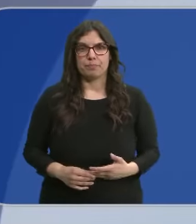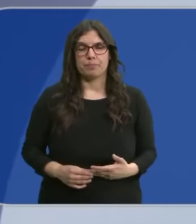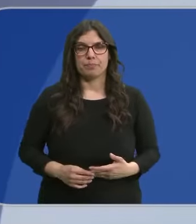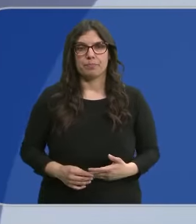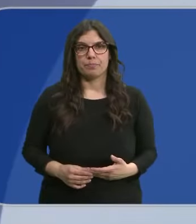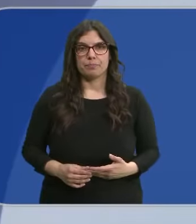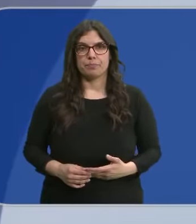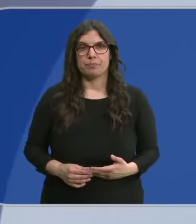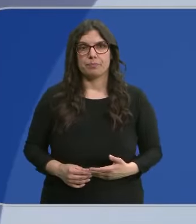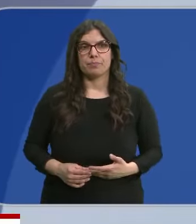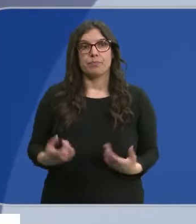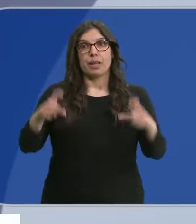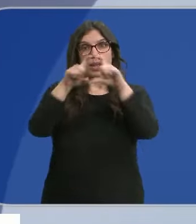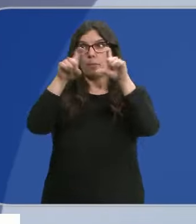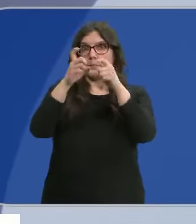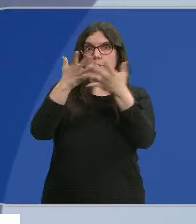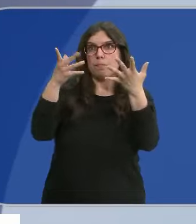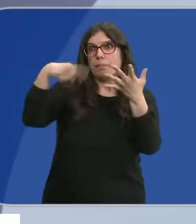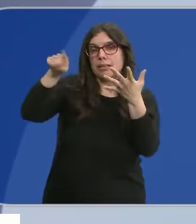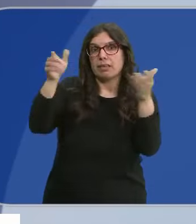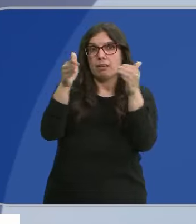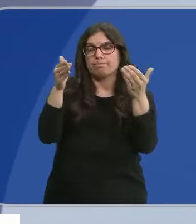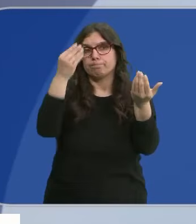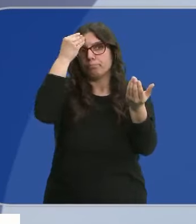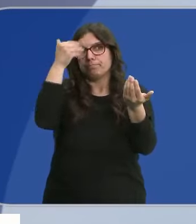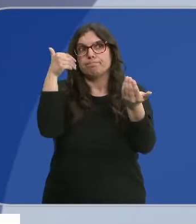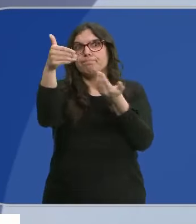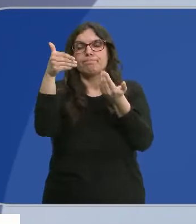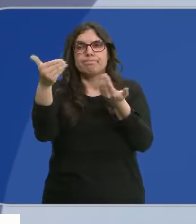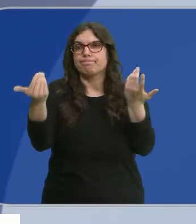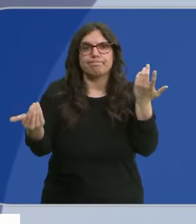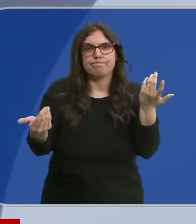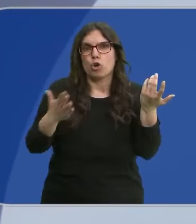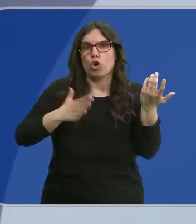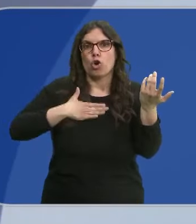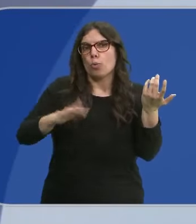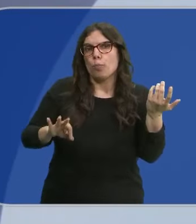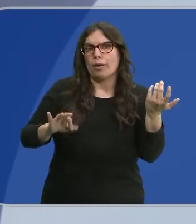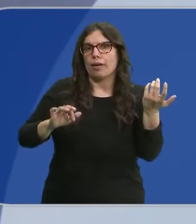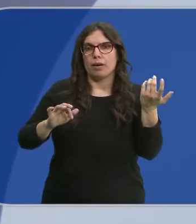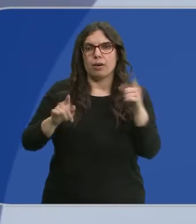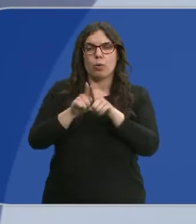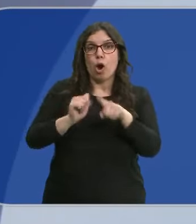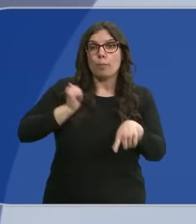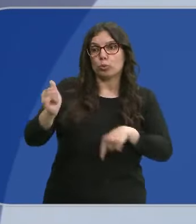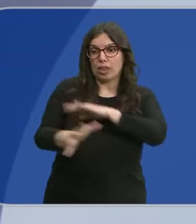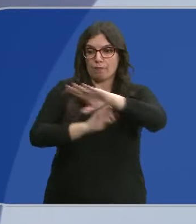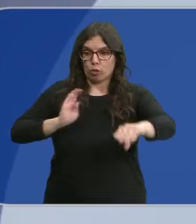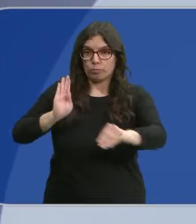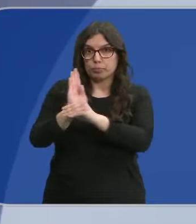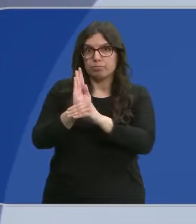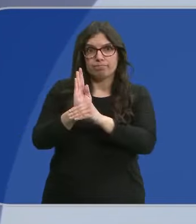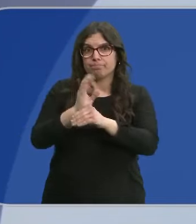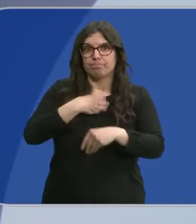Estas empresas de este tamaño pues tienen muy pocas perspectivas y muy pocas posibilidades de obtener fondos que ni se